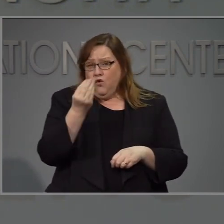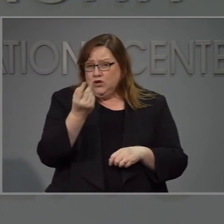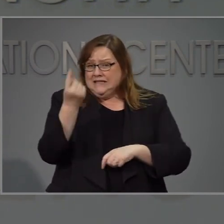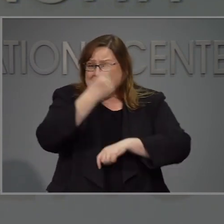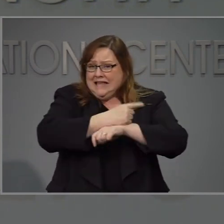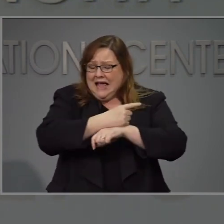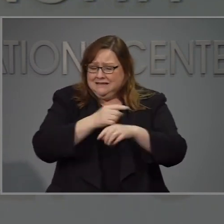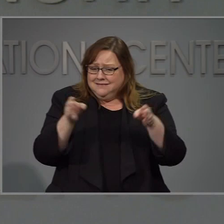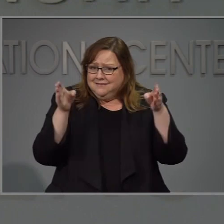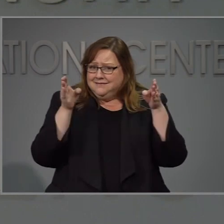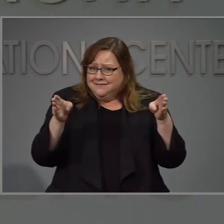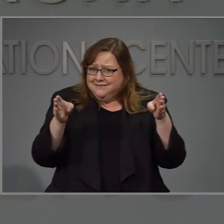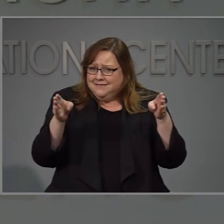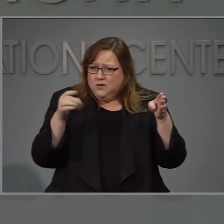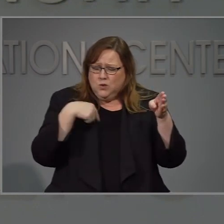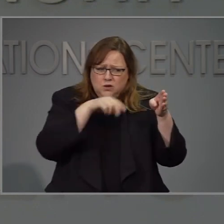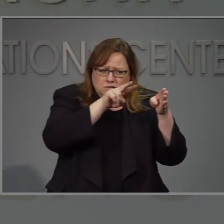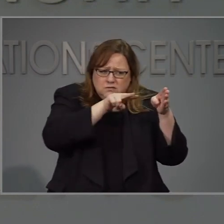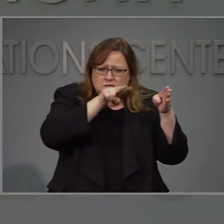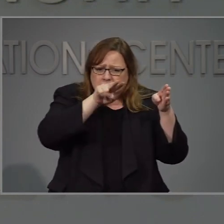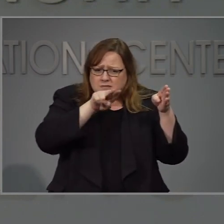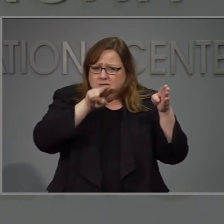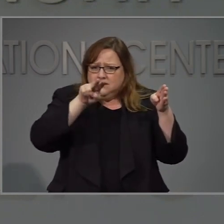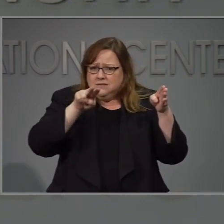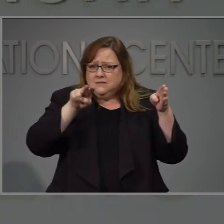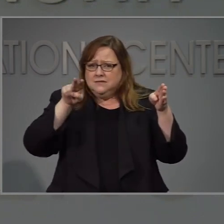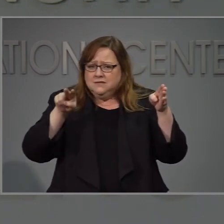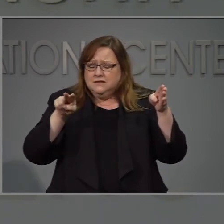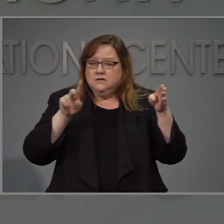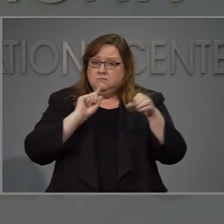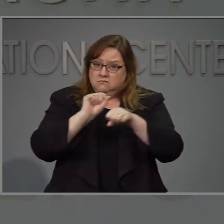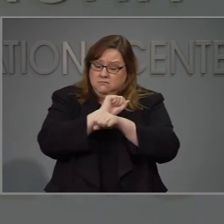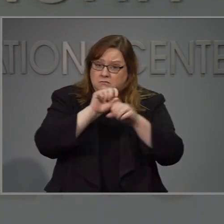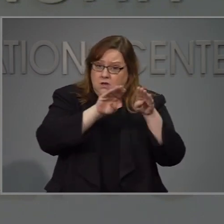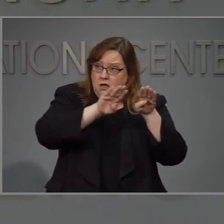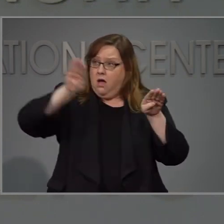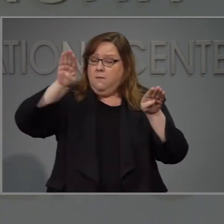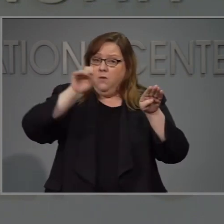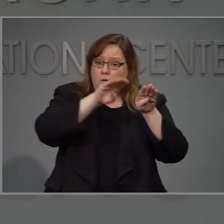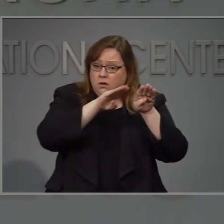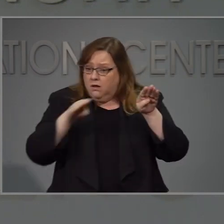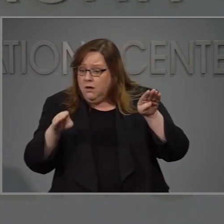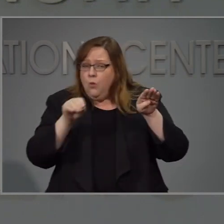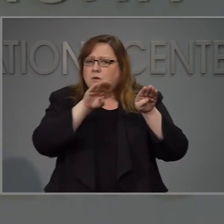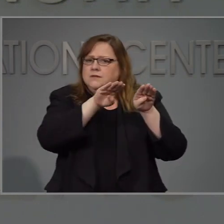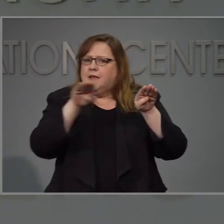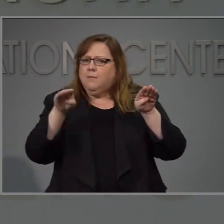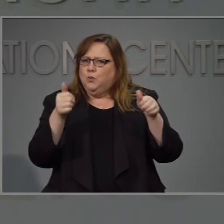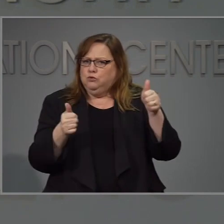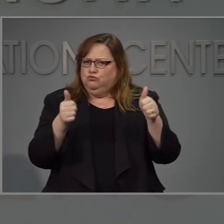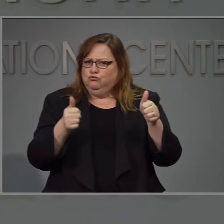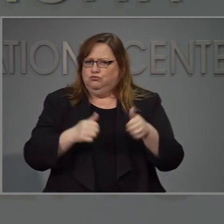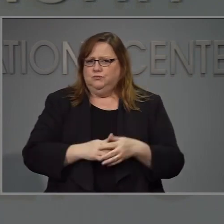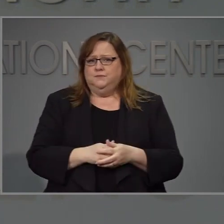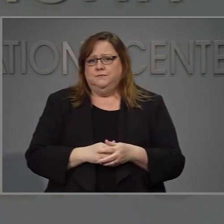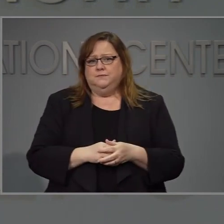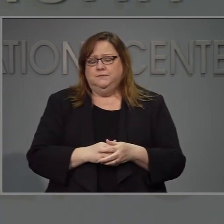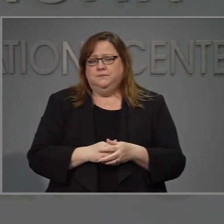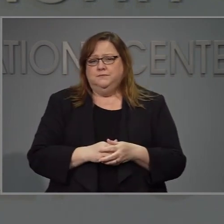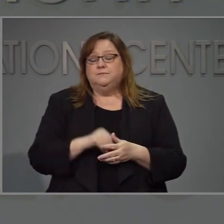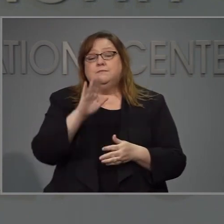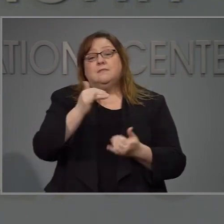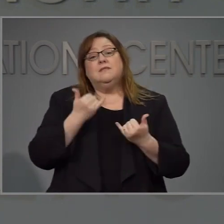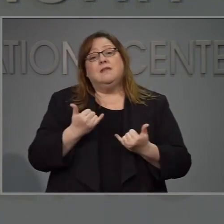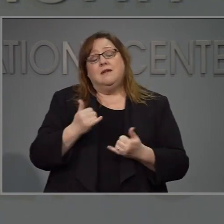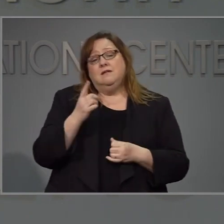diariamente, pero esto lo hacemos en un periodo de 14 días y nuestras métricas están aumentando, bajando o han